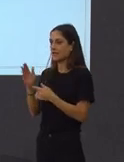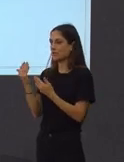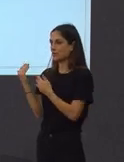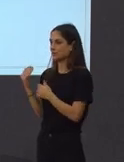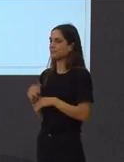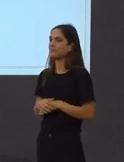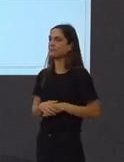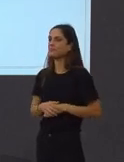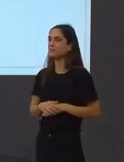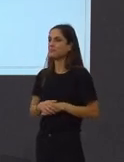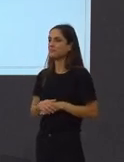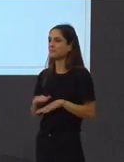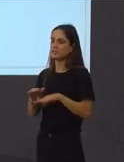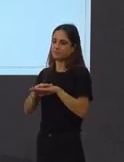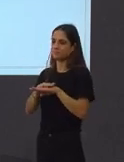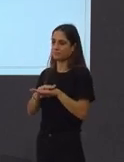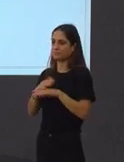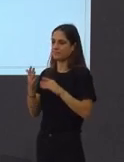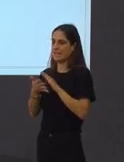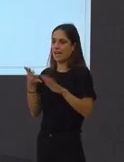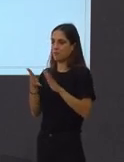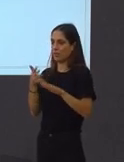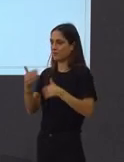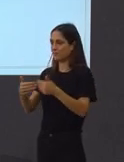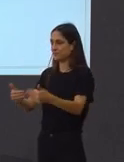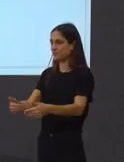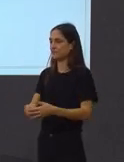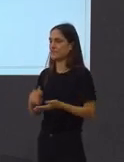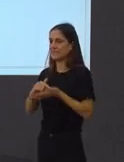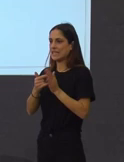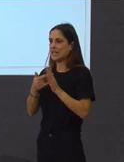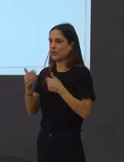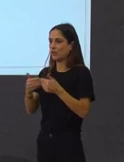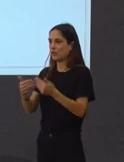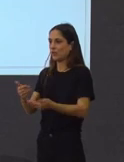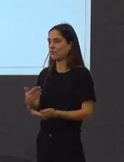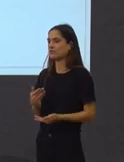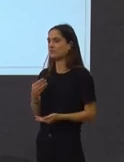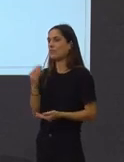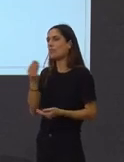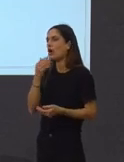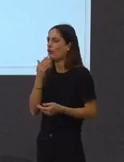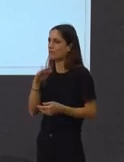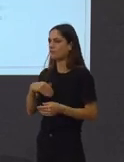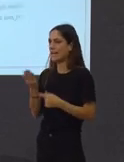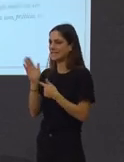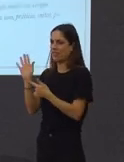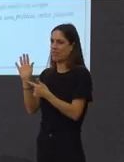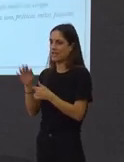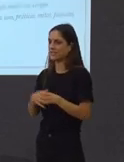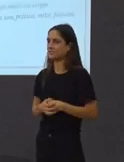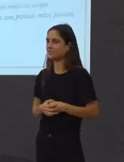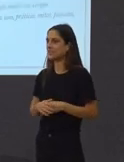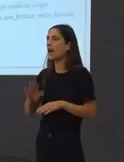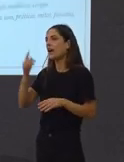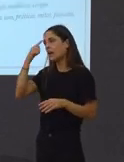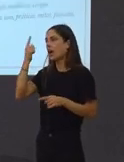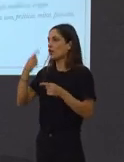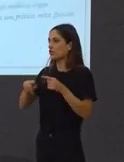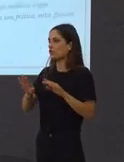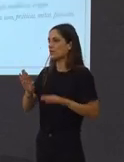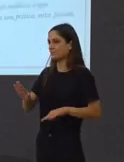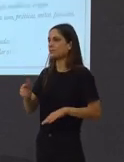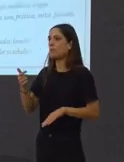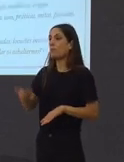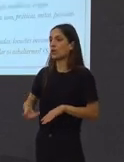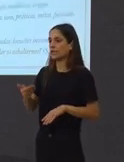Ai, porras, esto vamos rápido, esto é técnico, mola máis ver o cine. Ah, unha cousa, esto